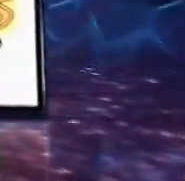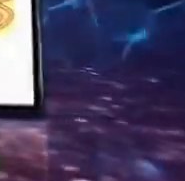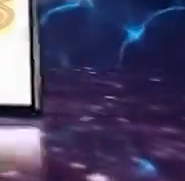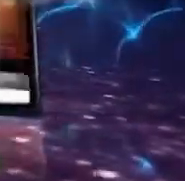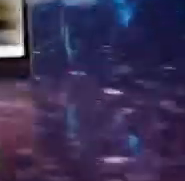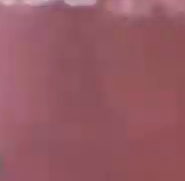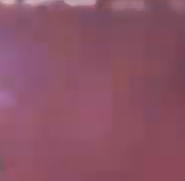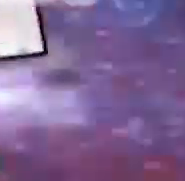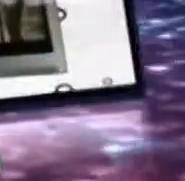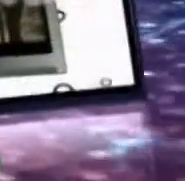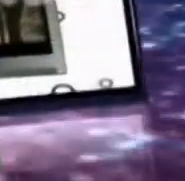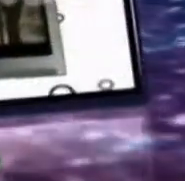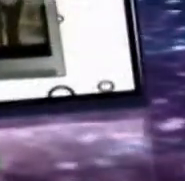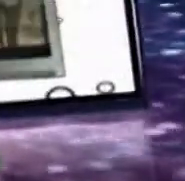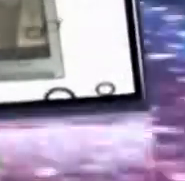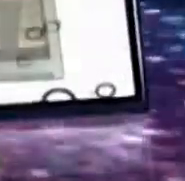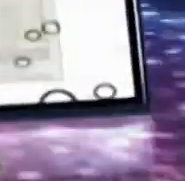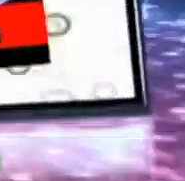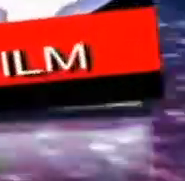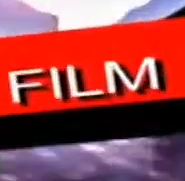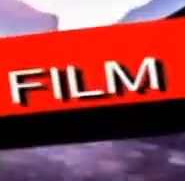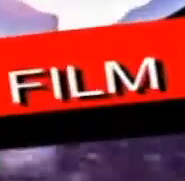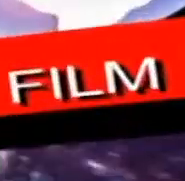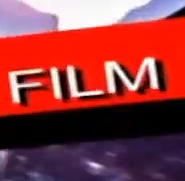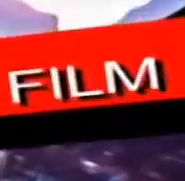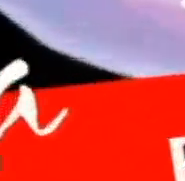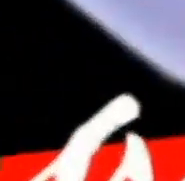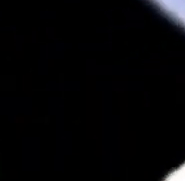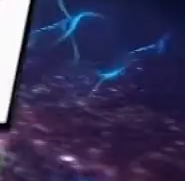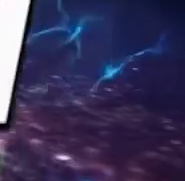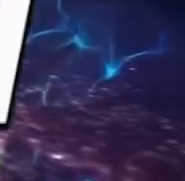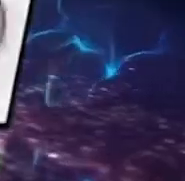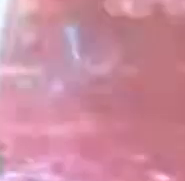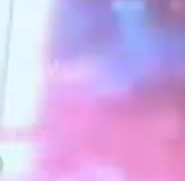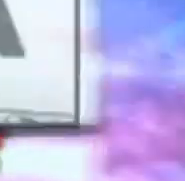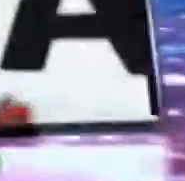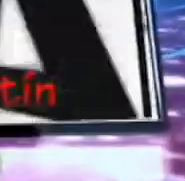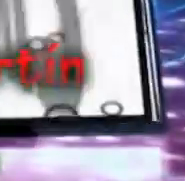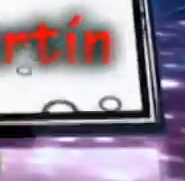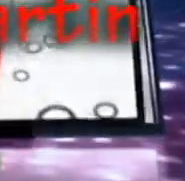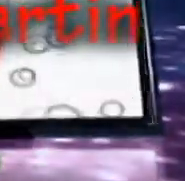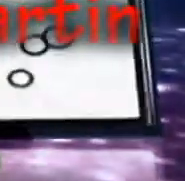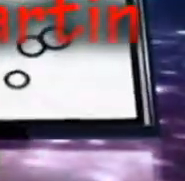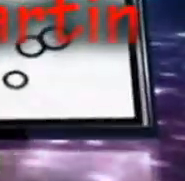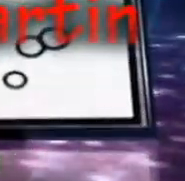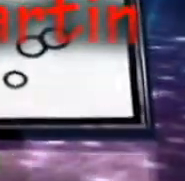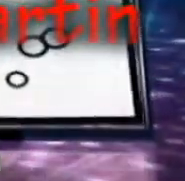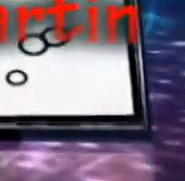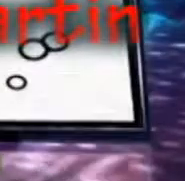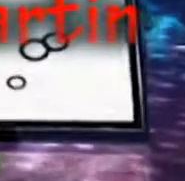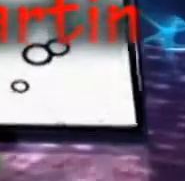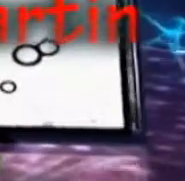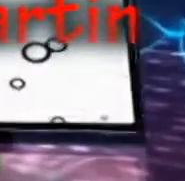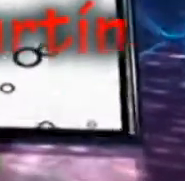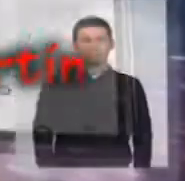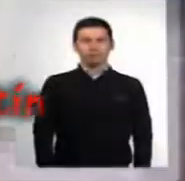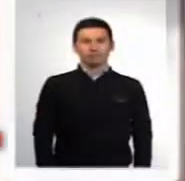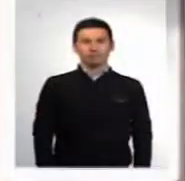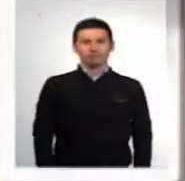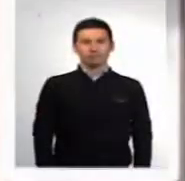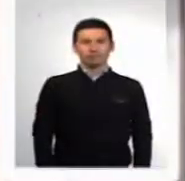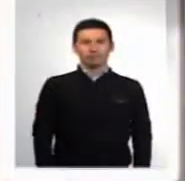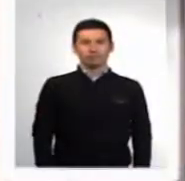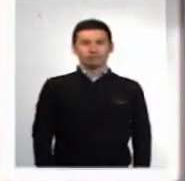La gente me señala, me apunta con el dedo, susurra a mis espaldas y a mi me importa un bledo,